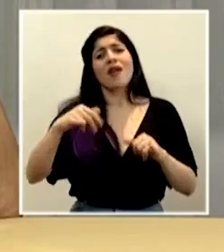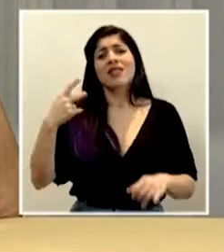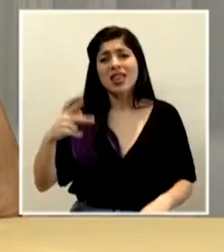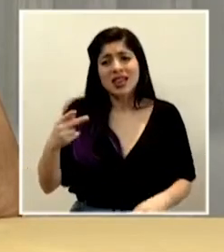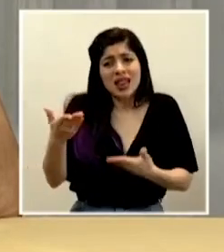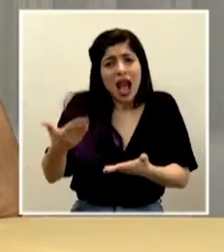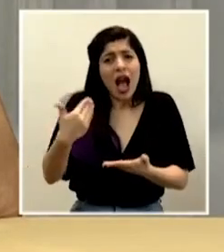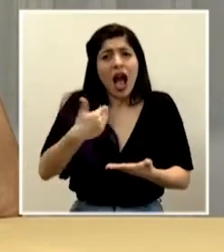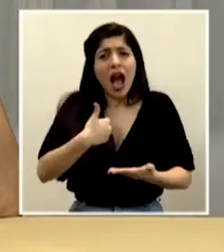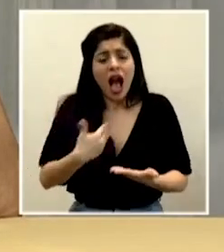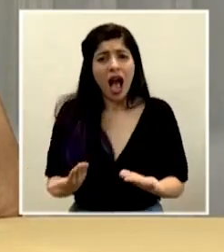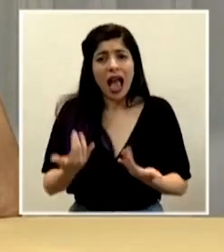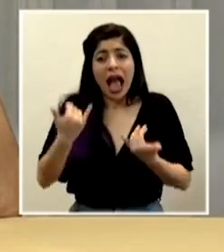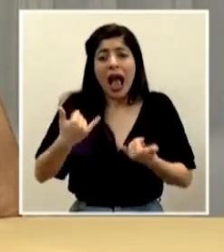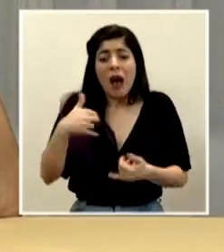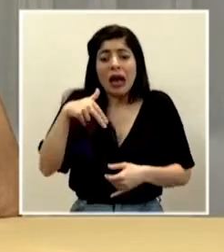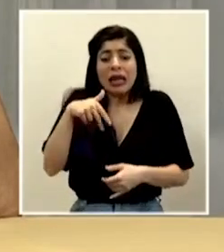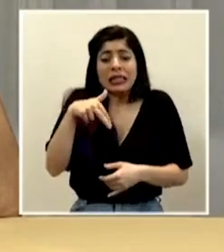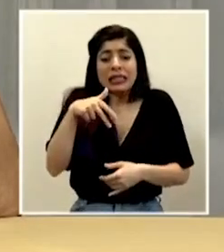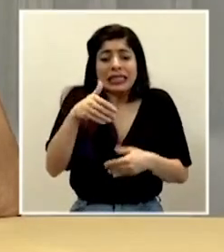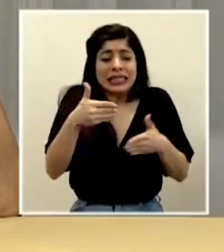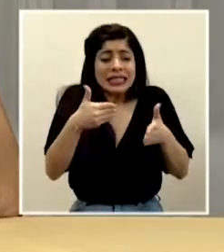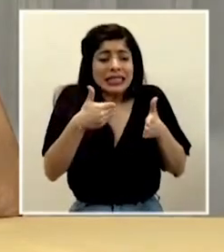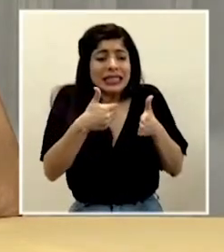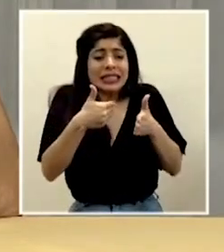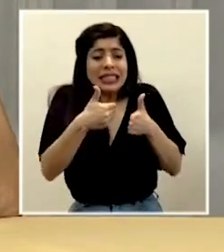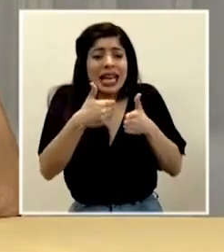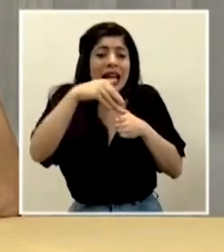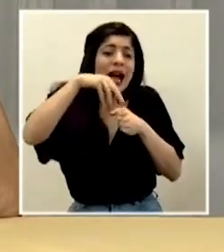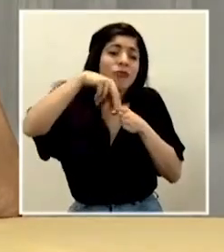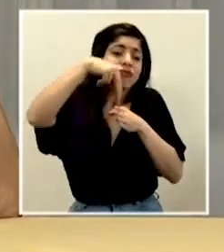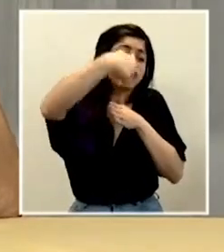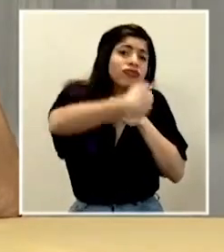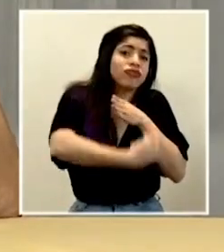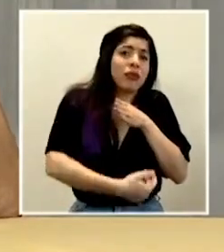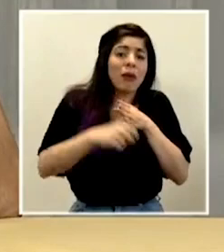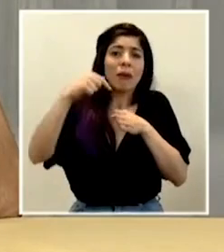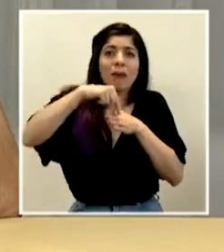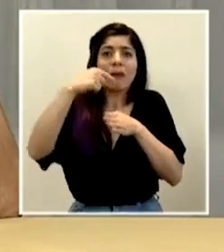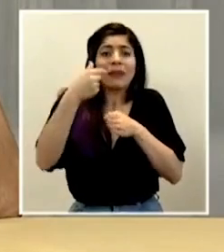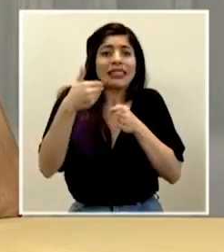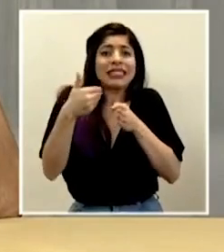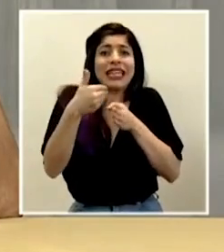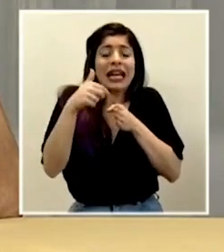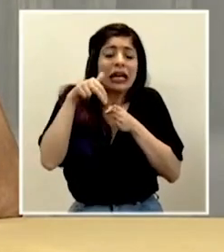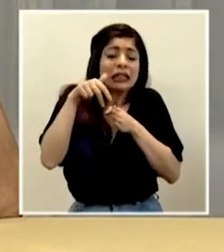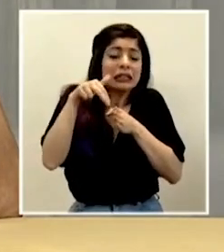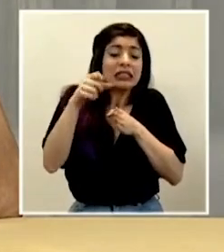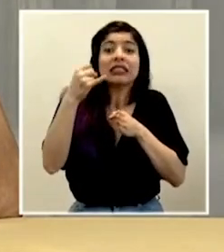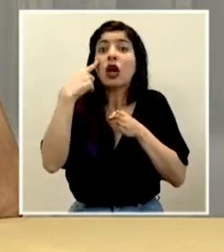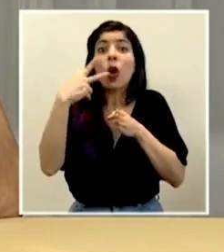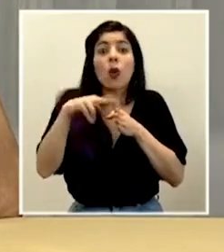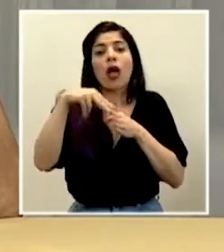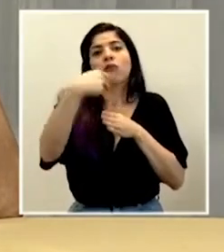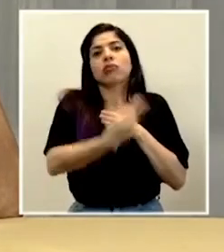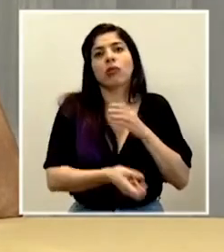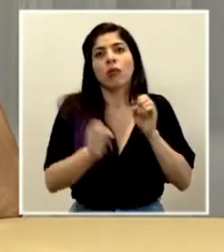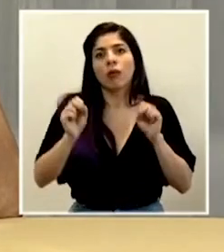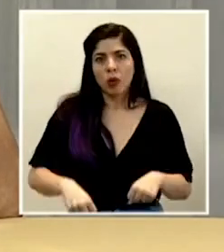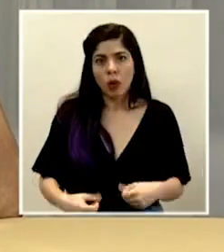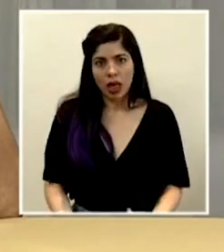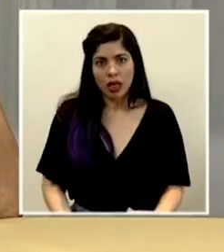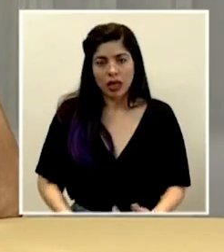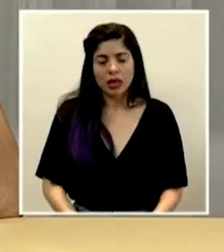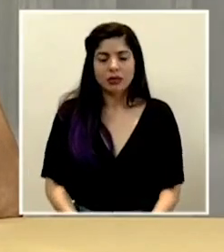está. Estamos caminando muy cerca del acantilado, muy cerca del precipicio, y si nos descuidamos, nos podemos caer. Noticias